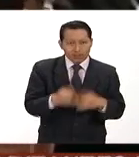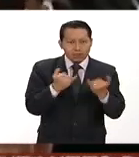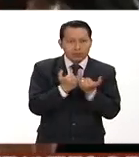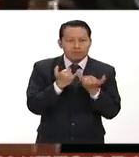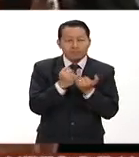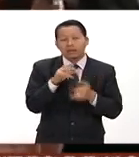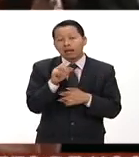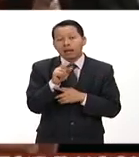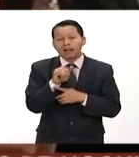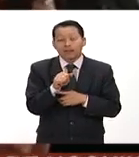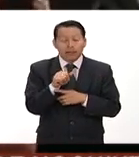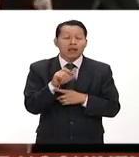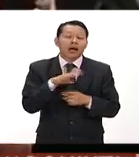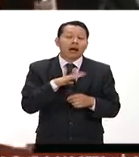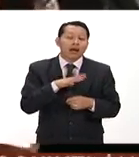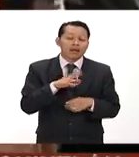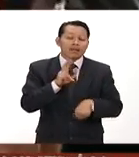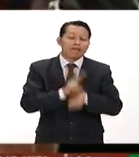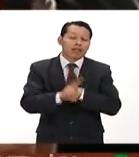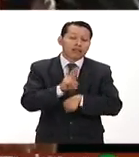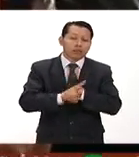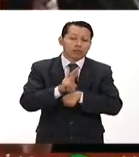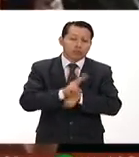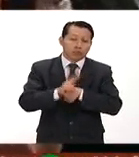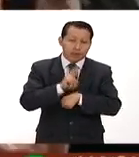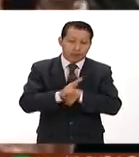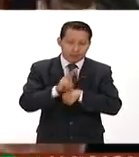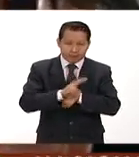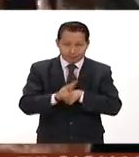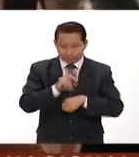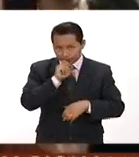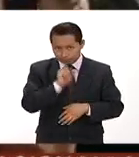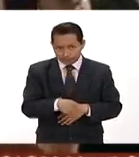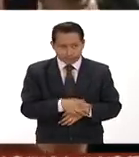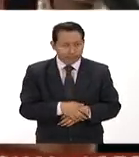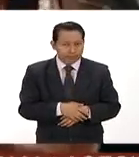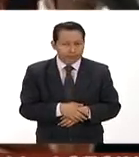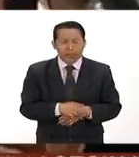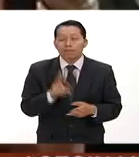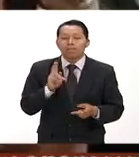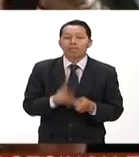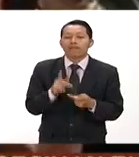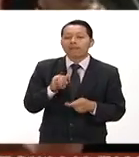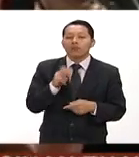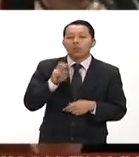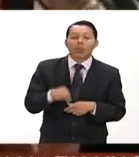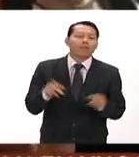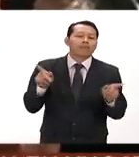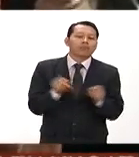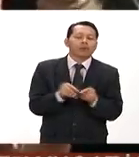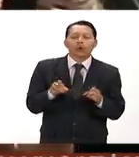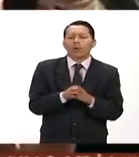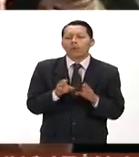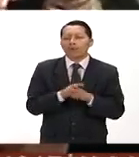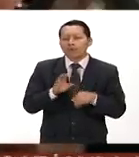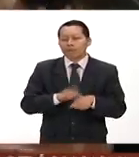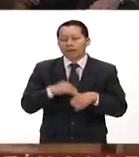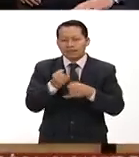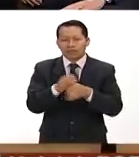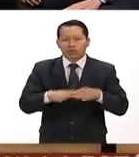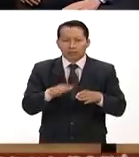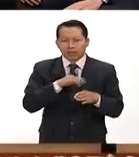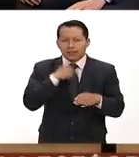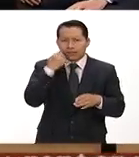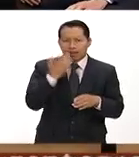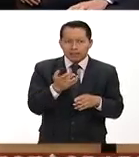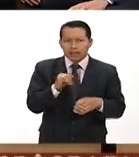del Oriente de Venezuela con Morela Maneiro perfecto Juan Mario brevemente donde podemos tener más información al respecto